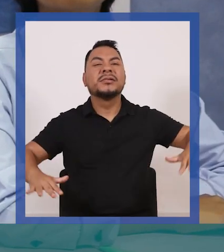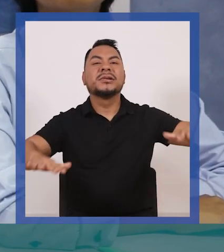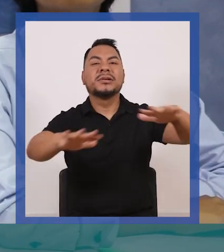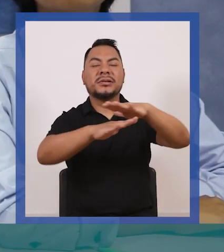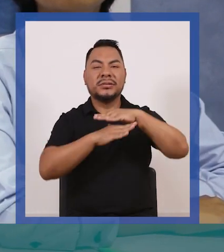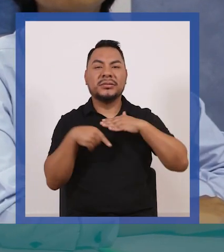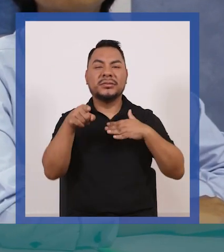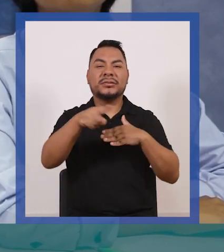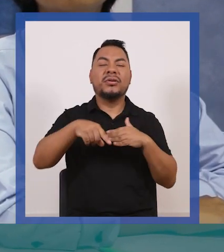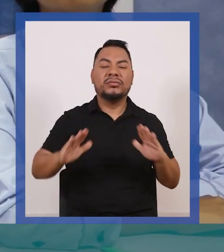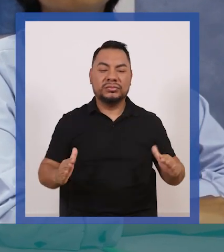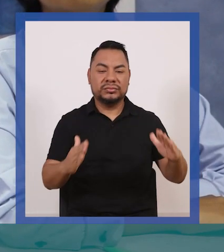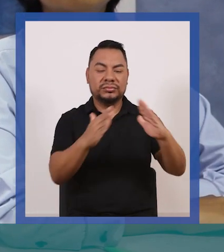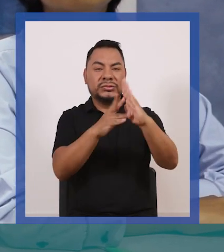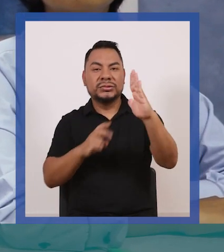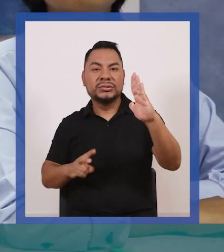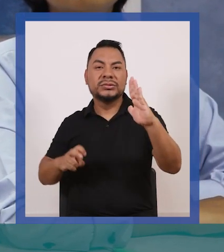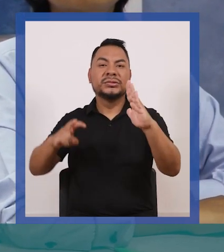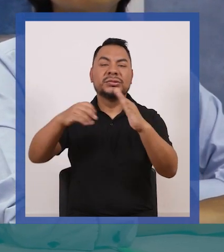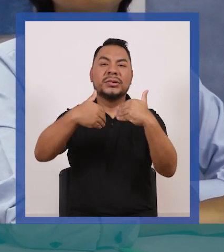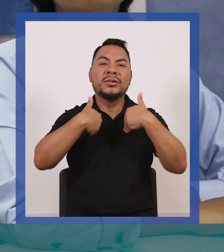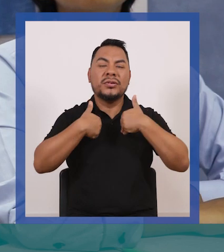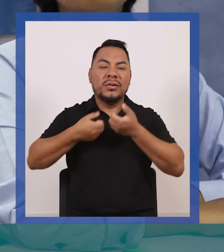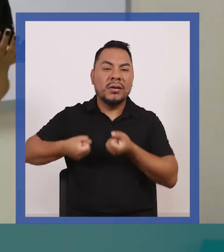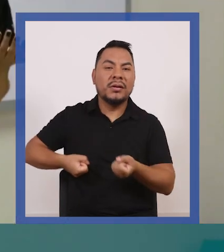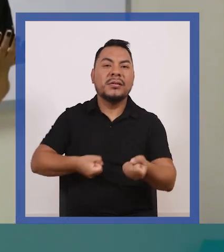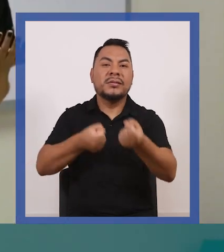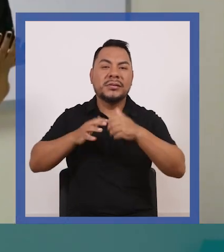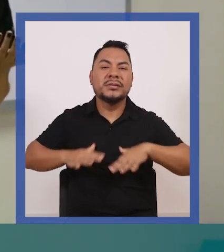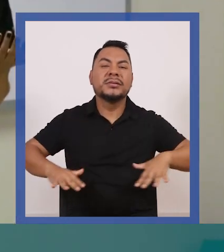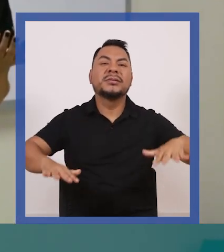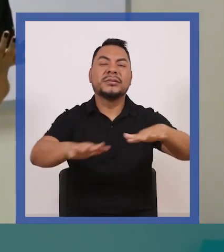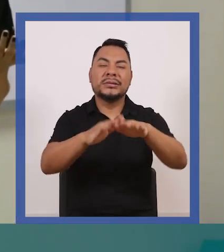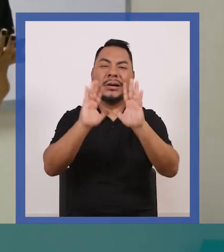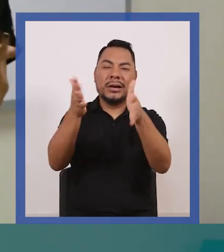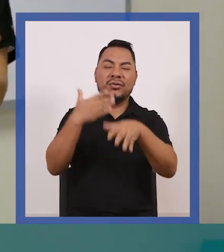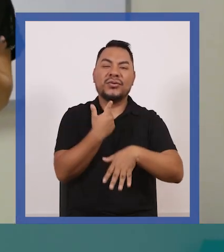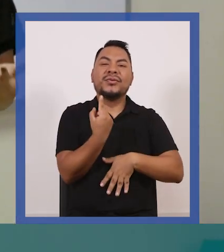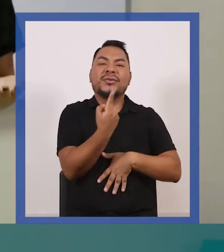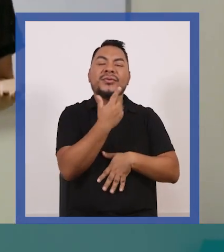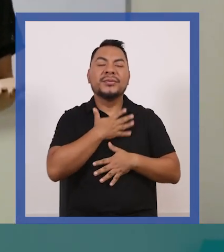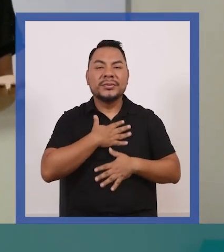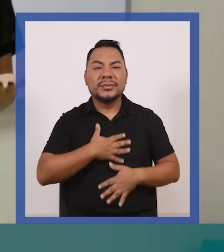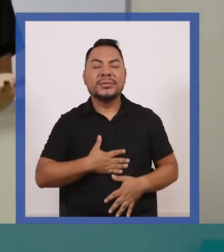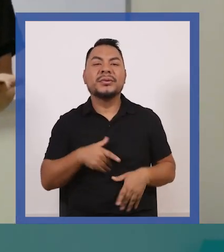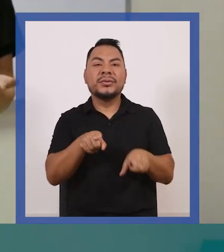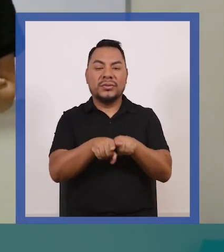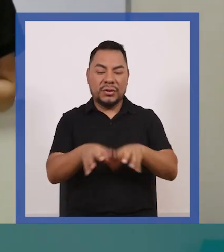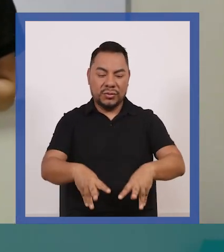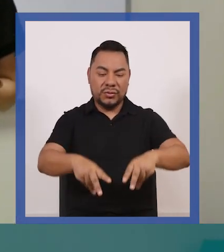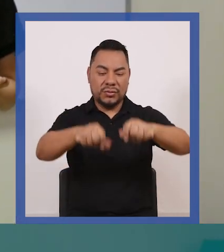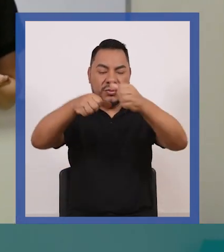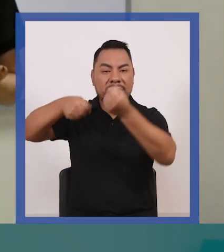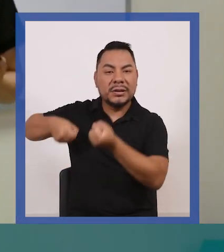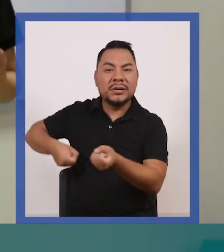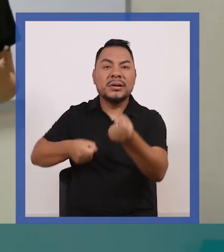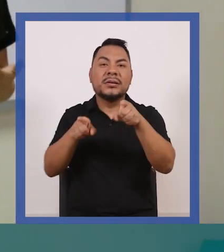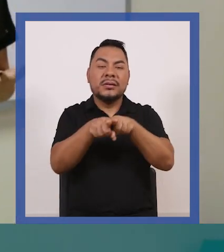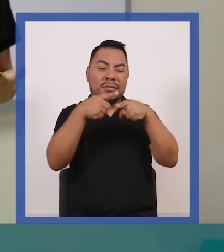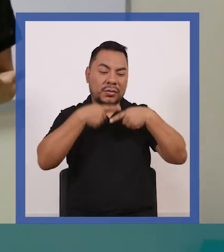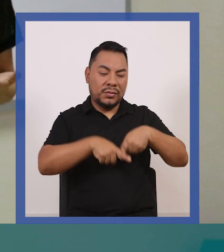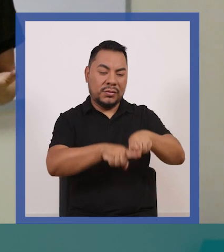anchas, trepar por los cerros detrás de mis cabras, arando las sierras,